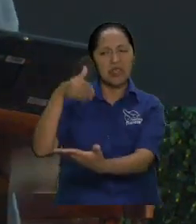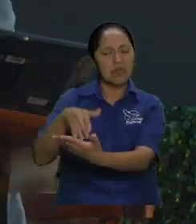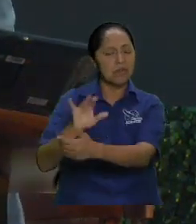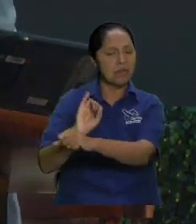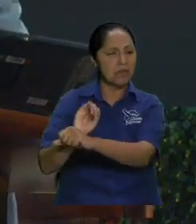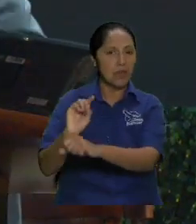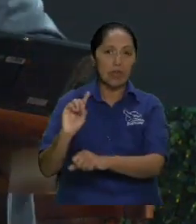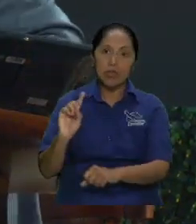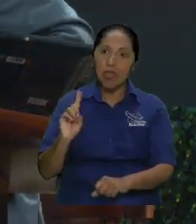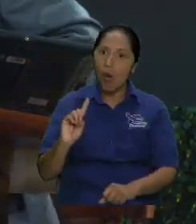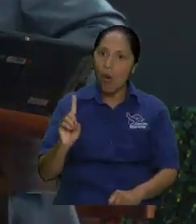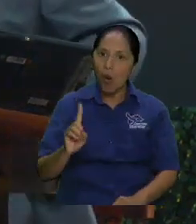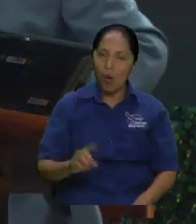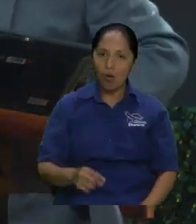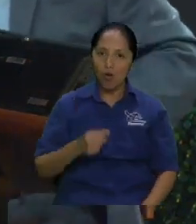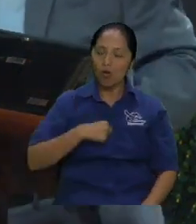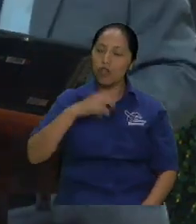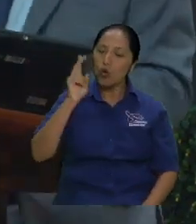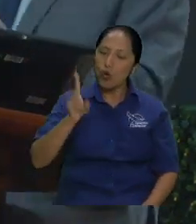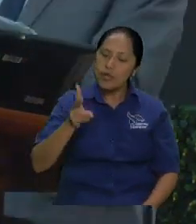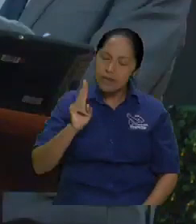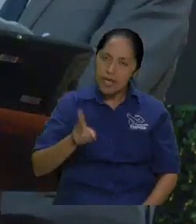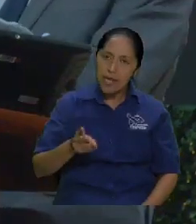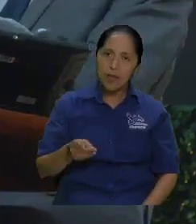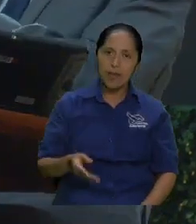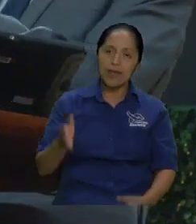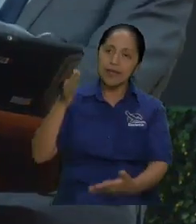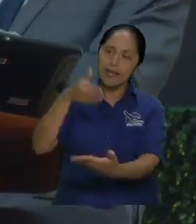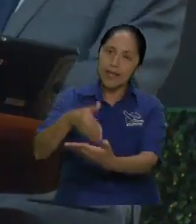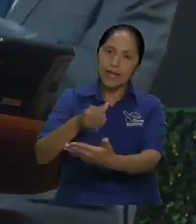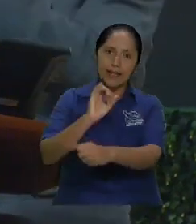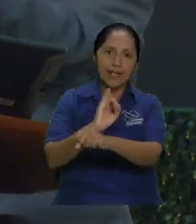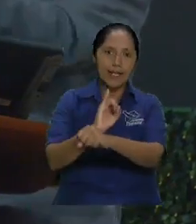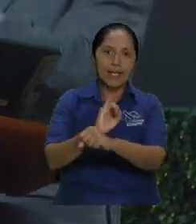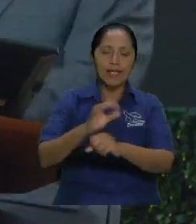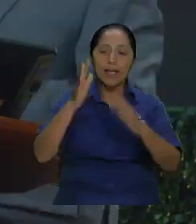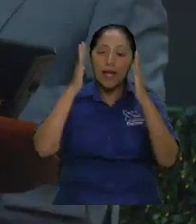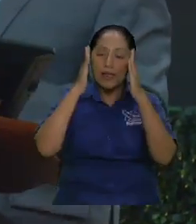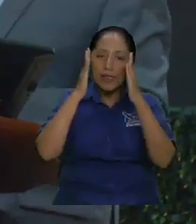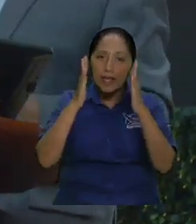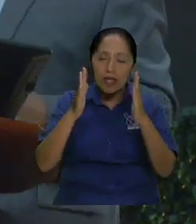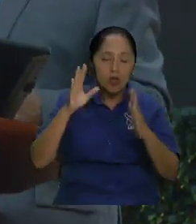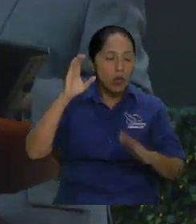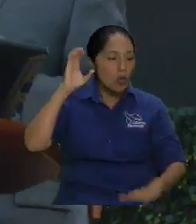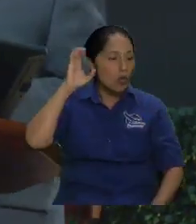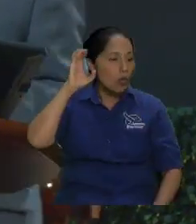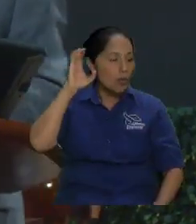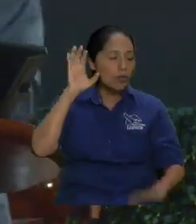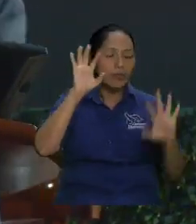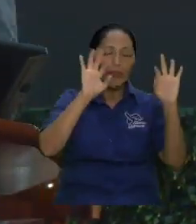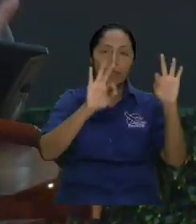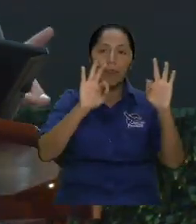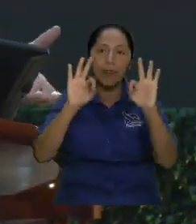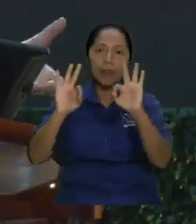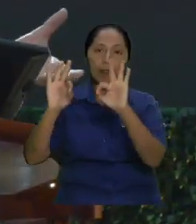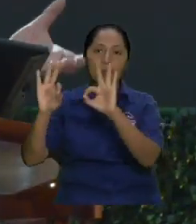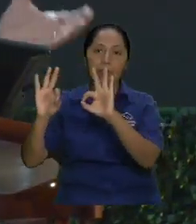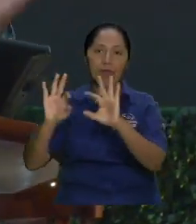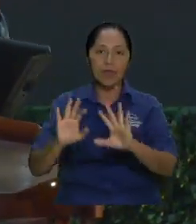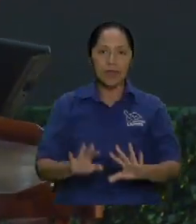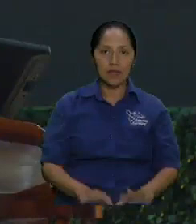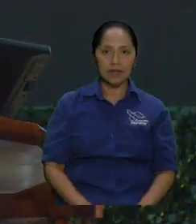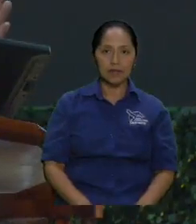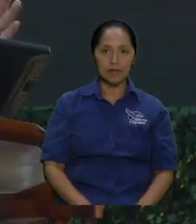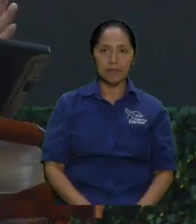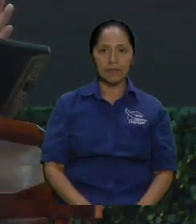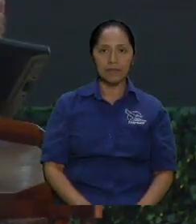los programas hermano con el único propósito de que le avisen a fulano que le toca y cuando siento están en internet a